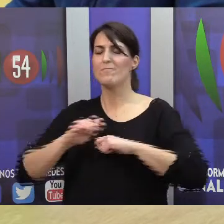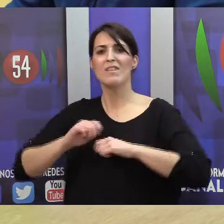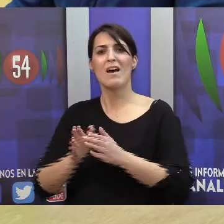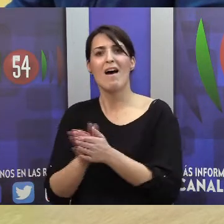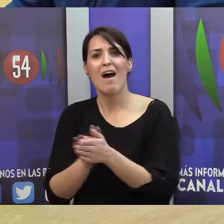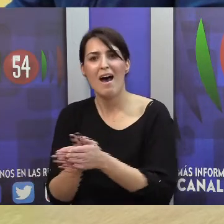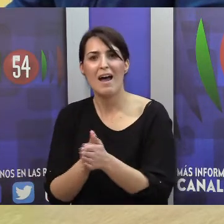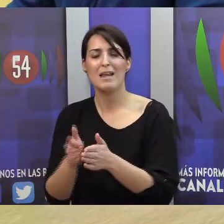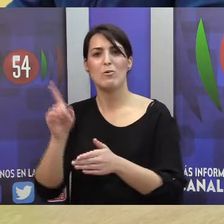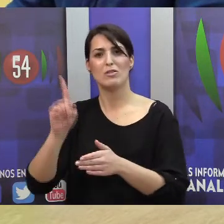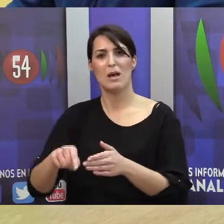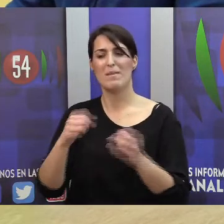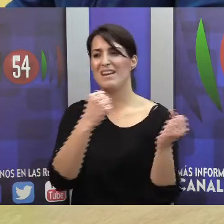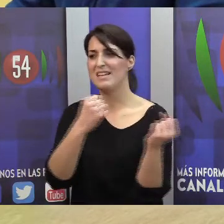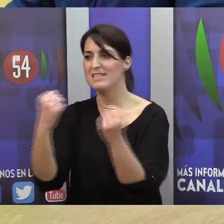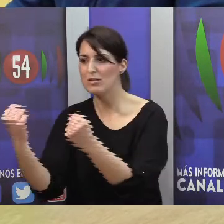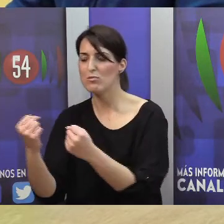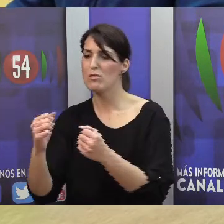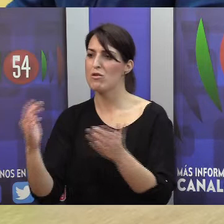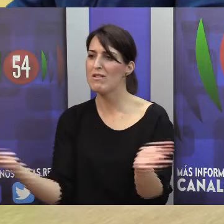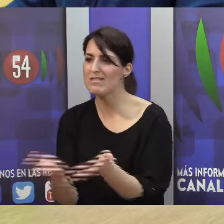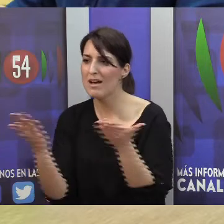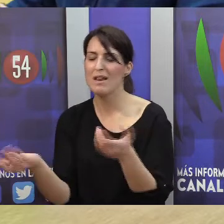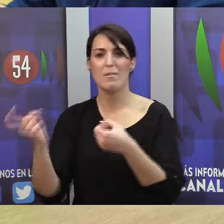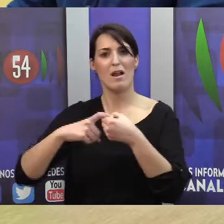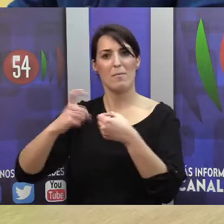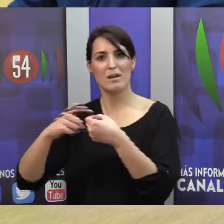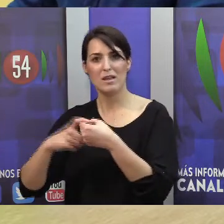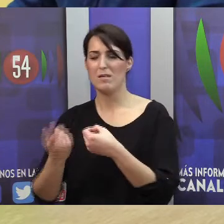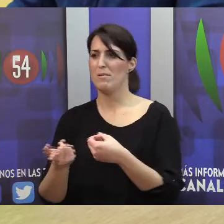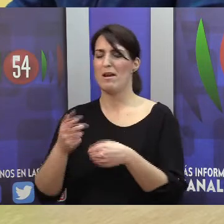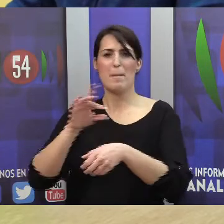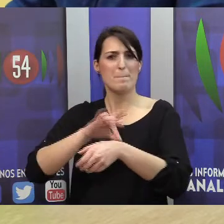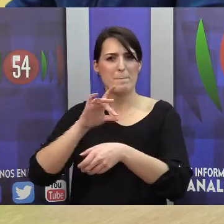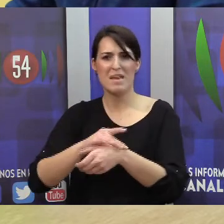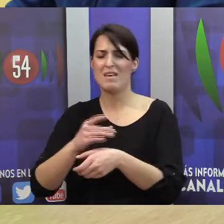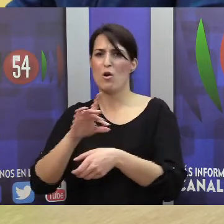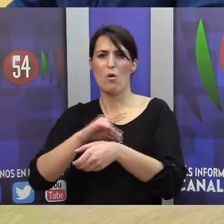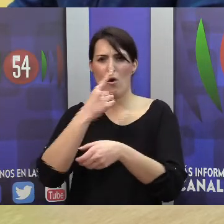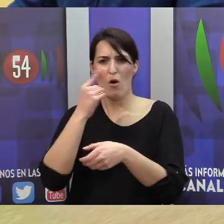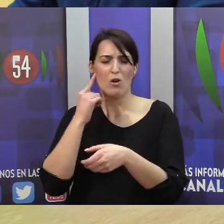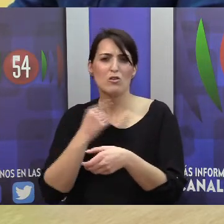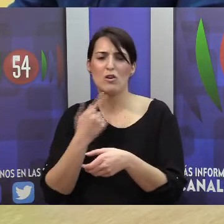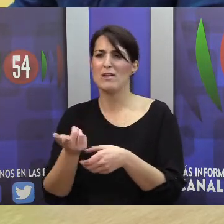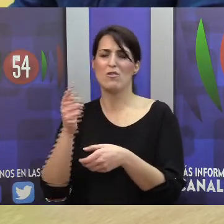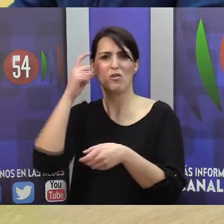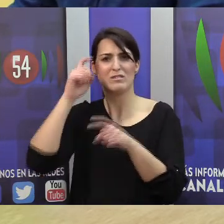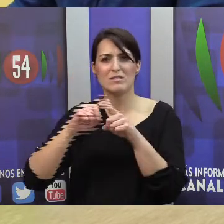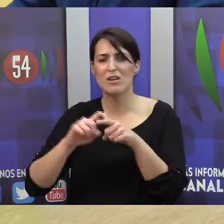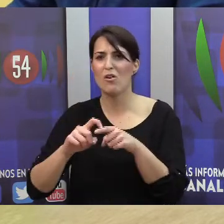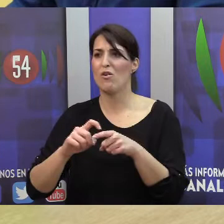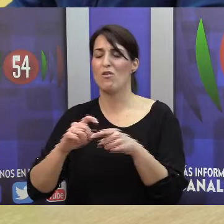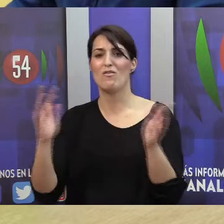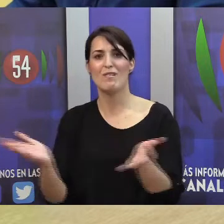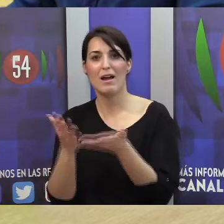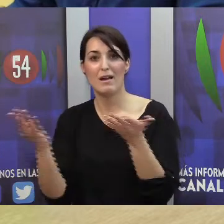colectivos que estaban relacionados con la sordera, a los médicos, a los otorrinos, a los audioprotesistas, a los logopedas, a los psicólogos, y así fue, sobre